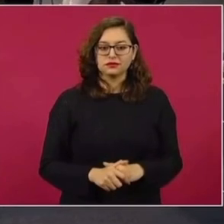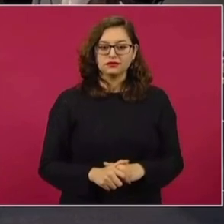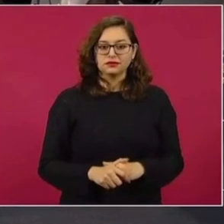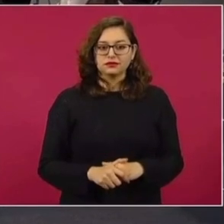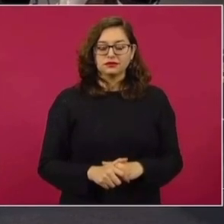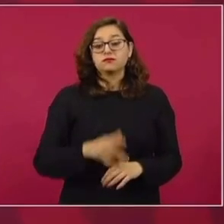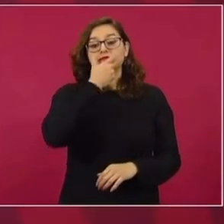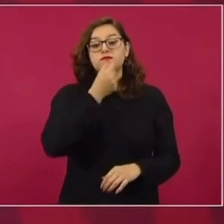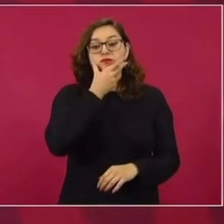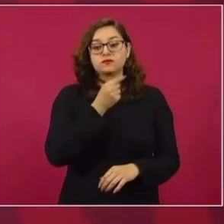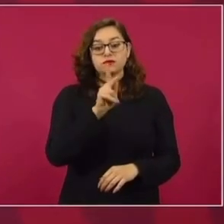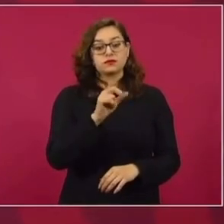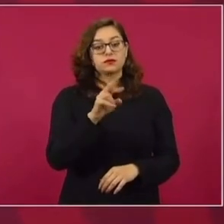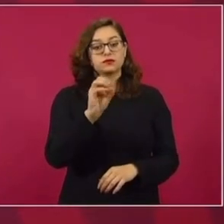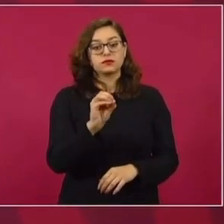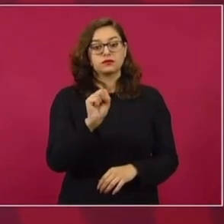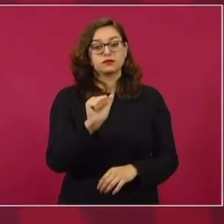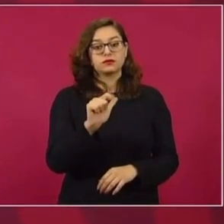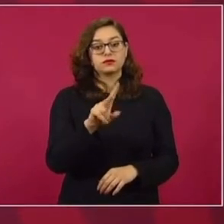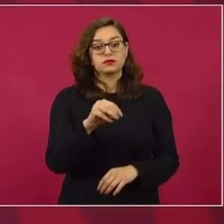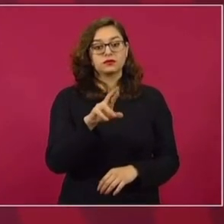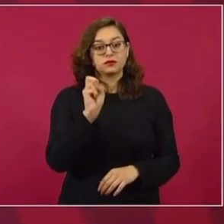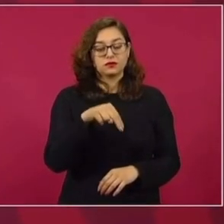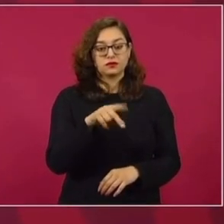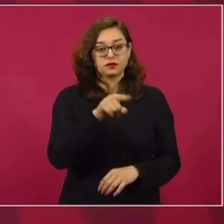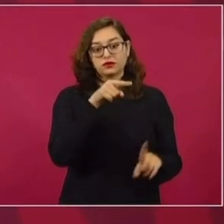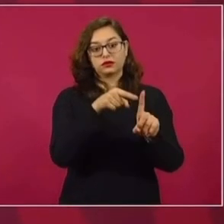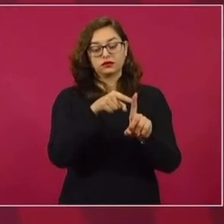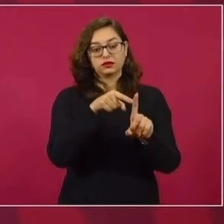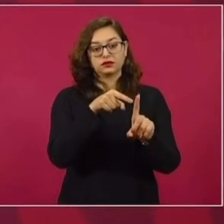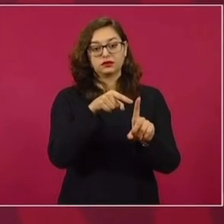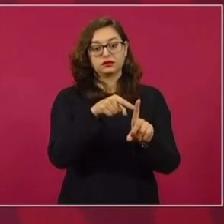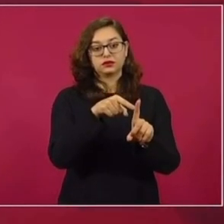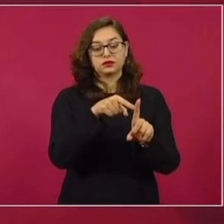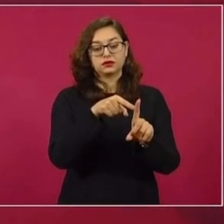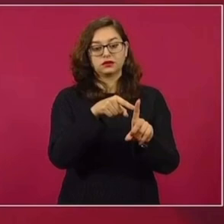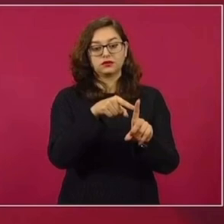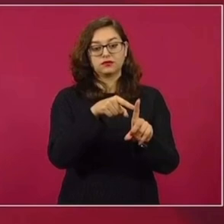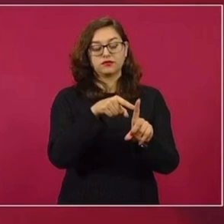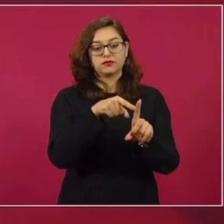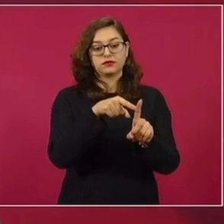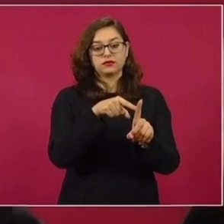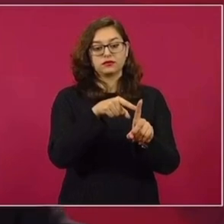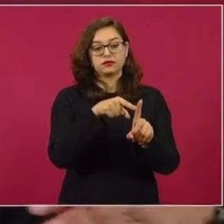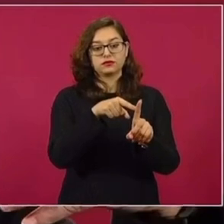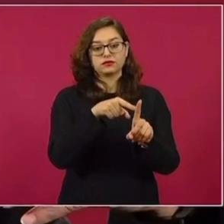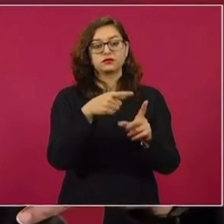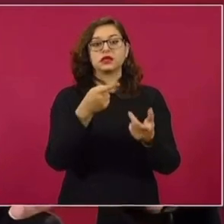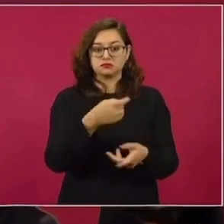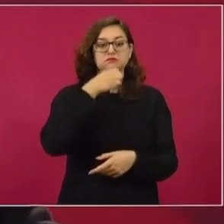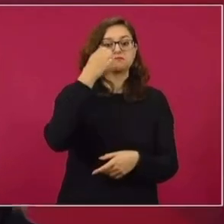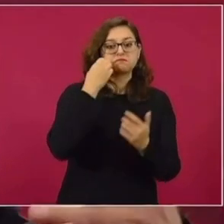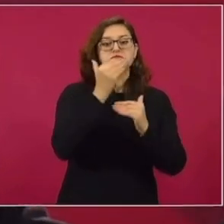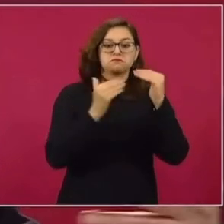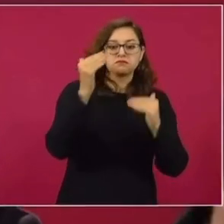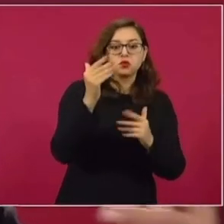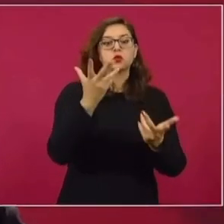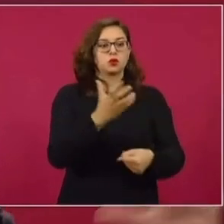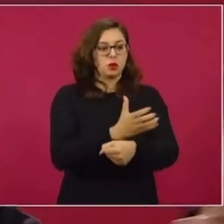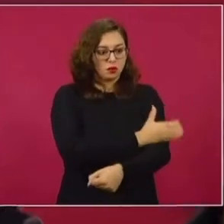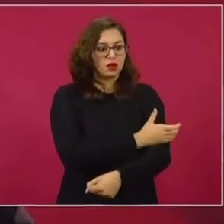Salmerón ha estado teniendo diferencias en la academia, con